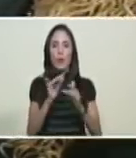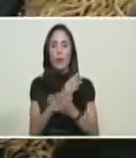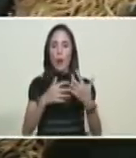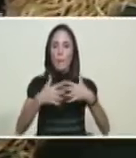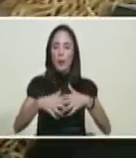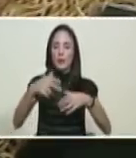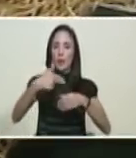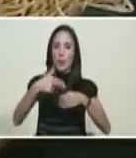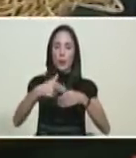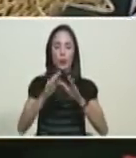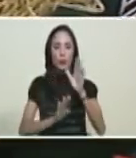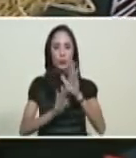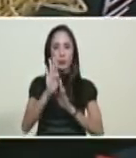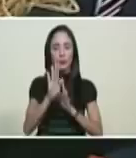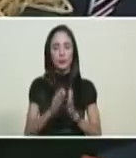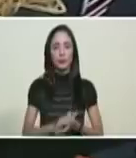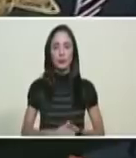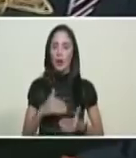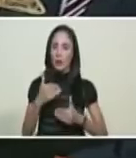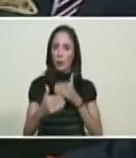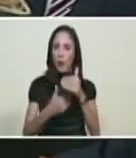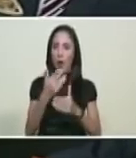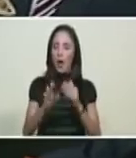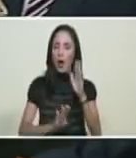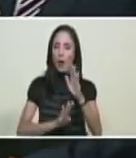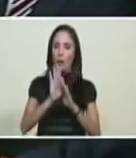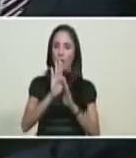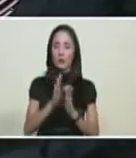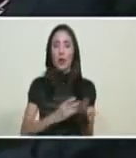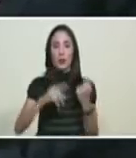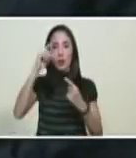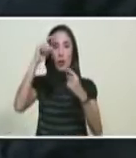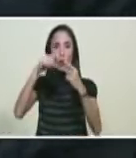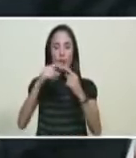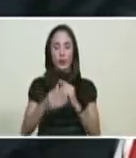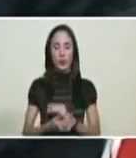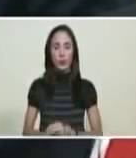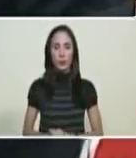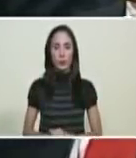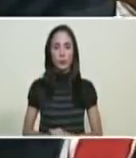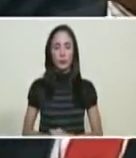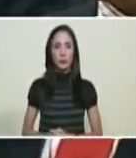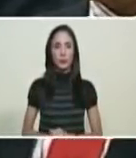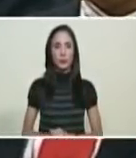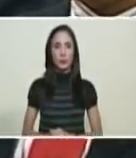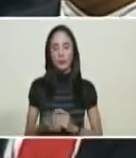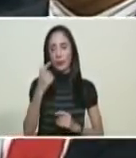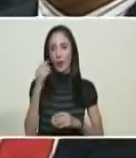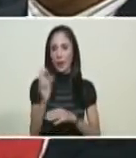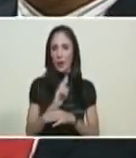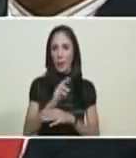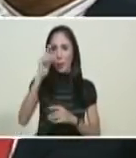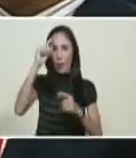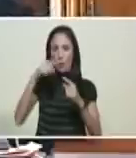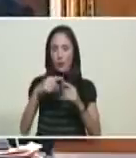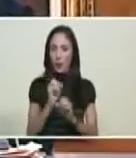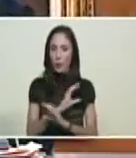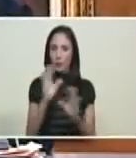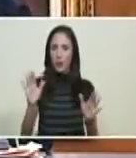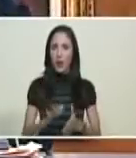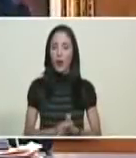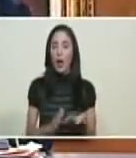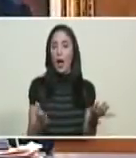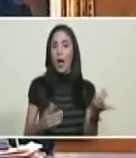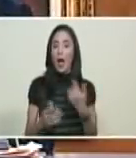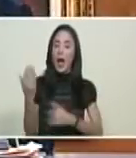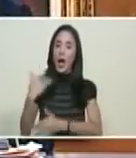PDVSA para lograr avanzar hacia la meta inmediata. La meta inmediata es recuperar el